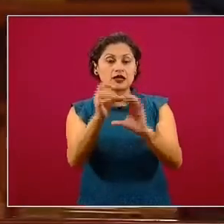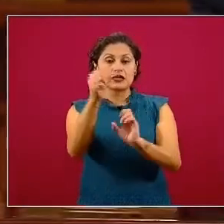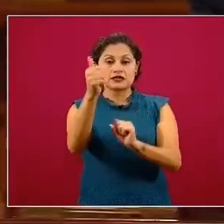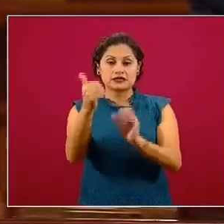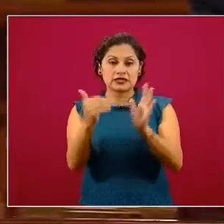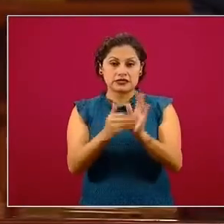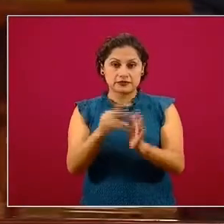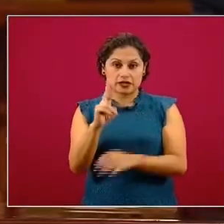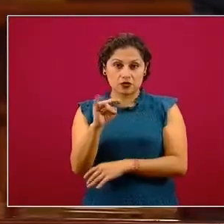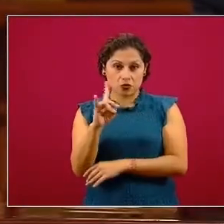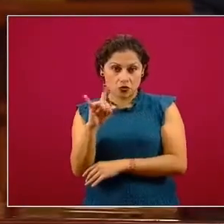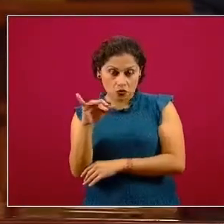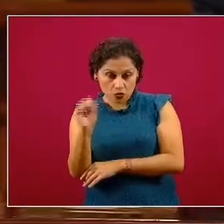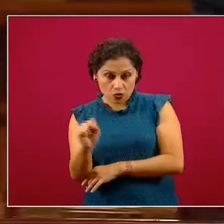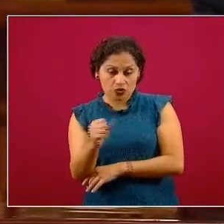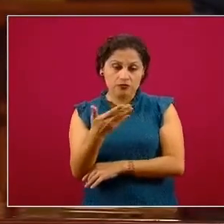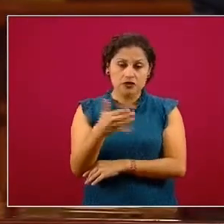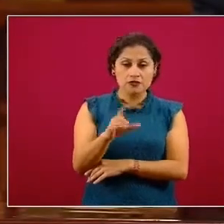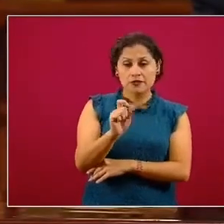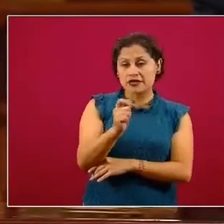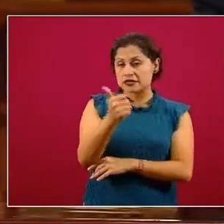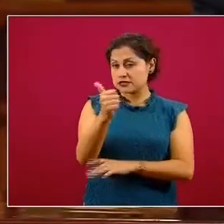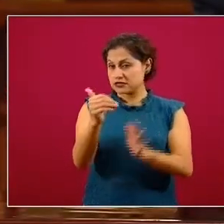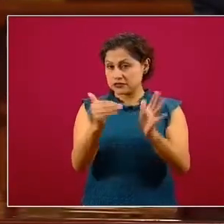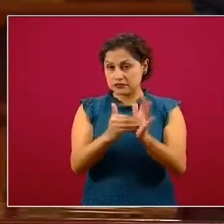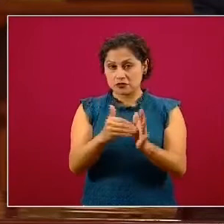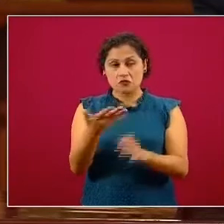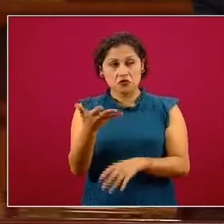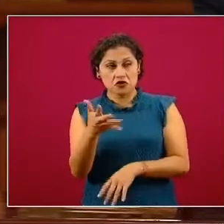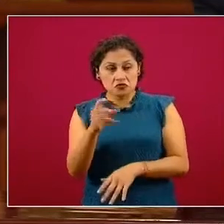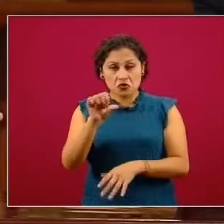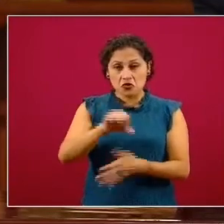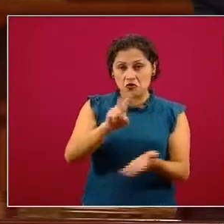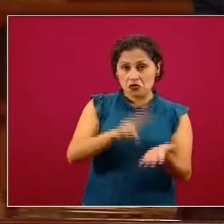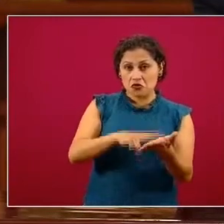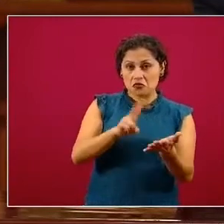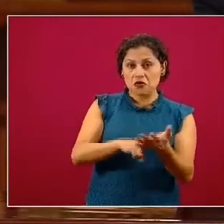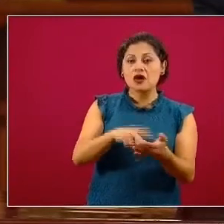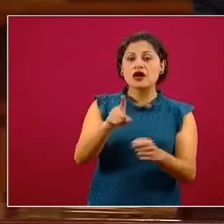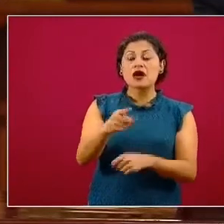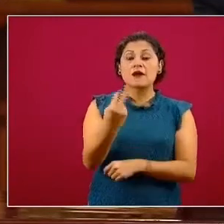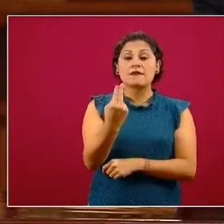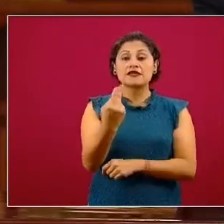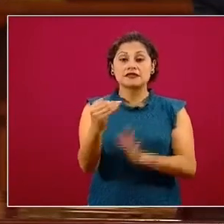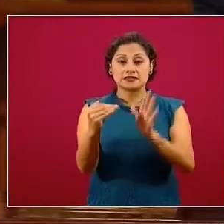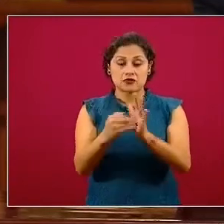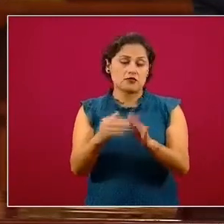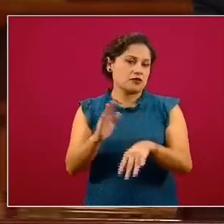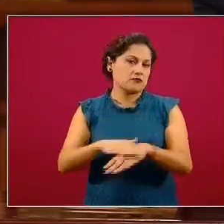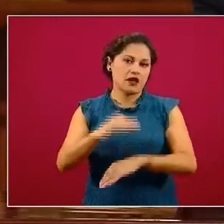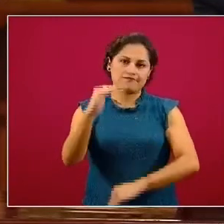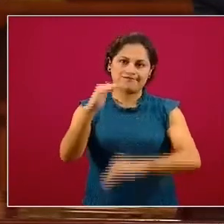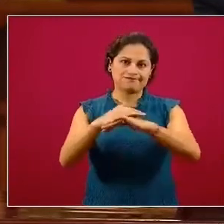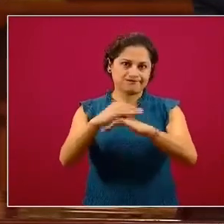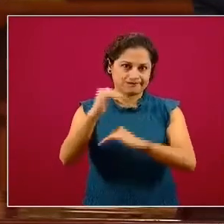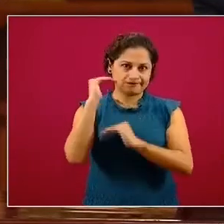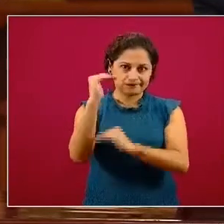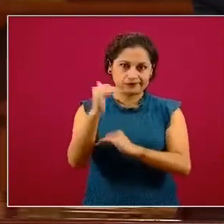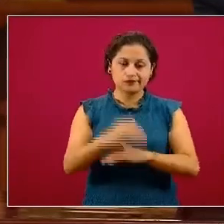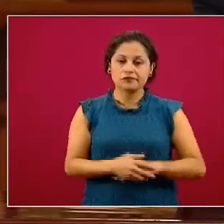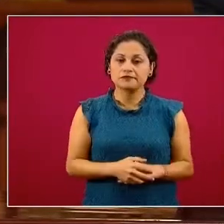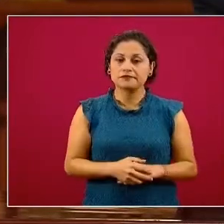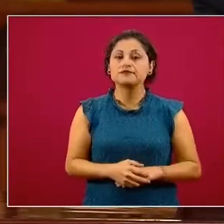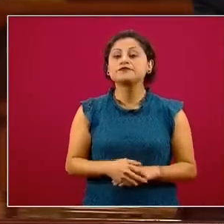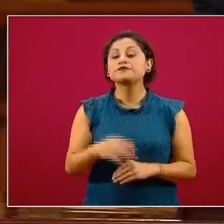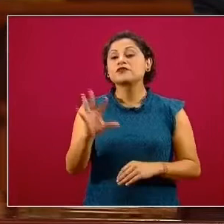19 mil pesos a cómo está hoy el UDI y 25 mil pesos, pues es más que eso. 49